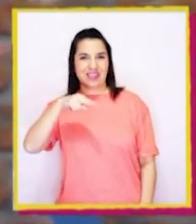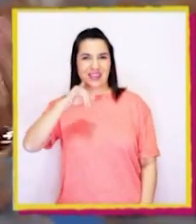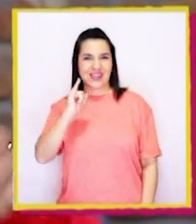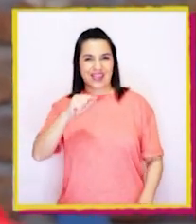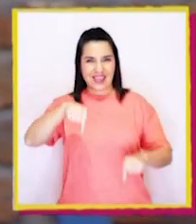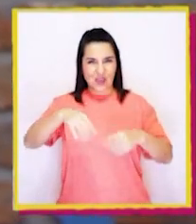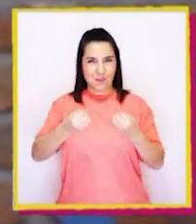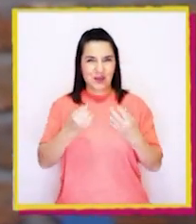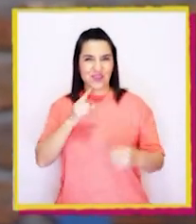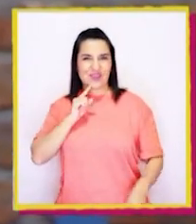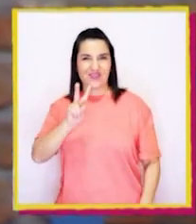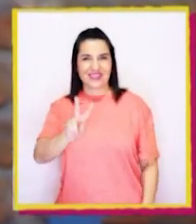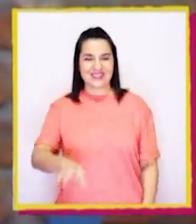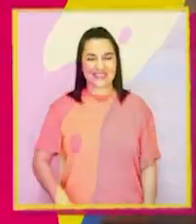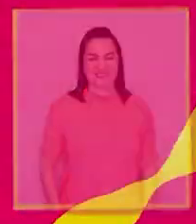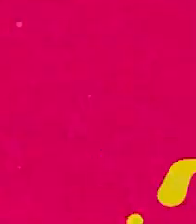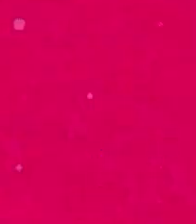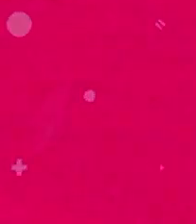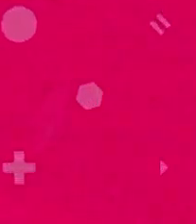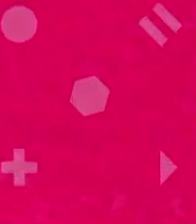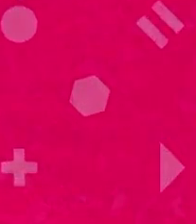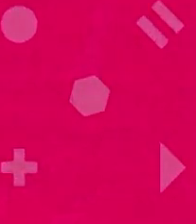Trini y esto es Aprendo TV.